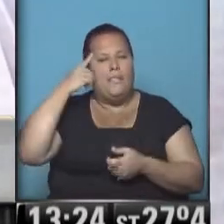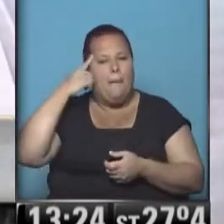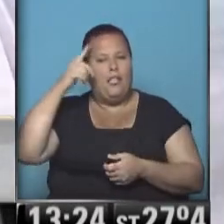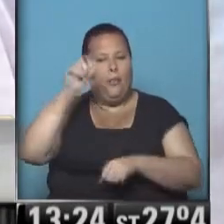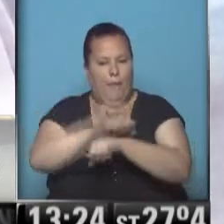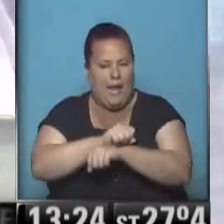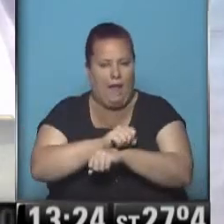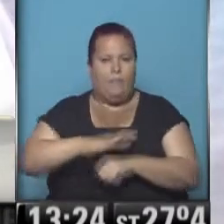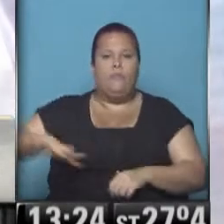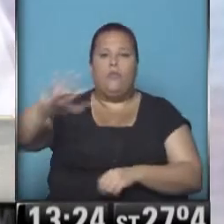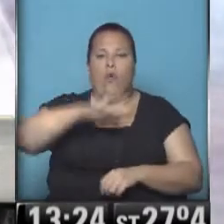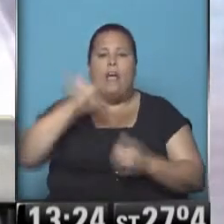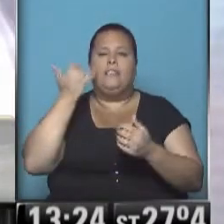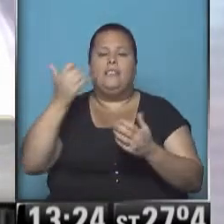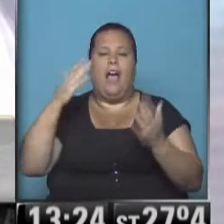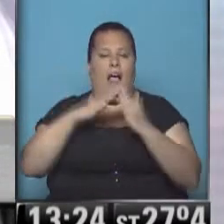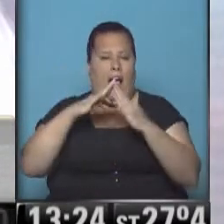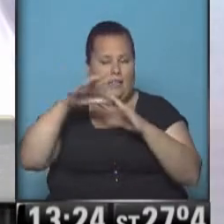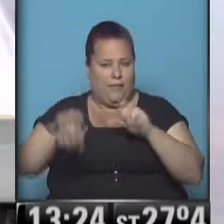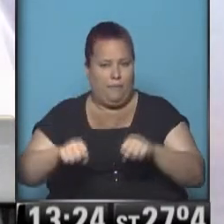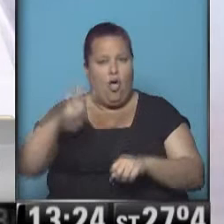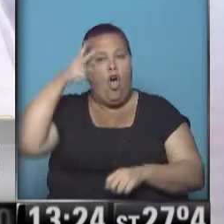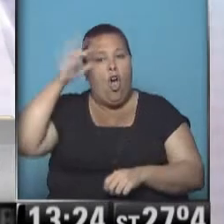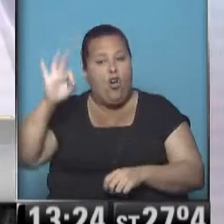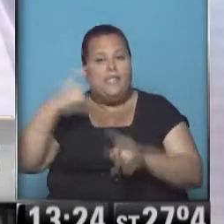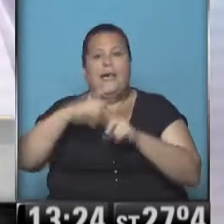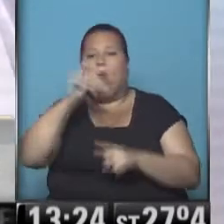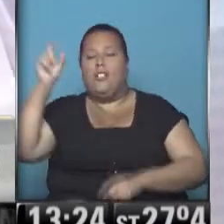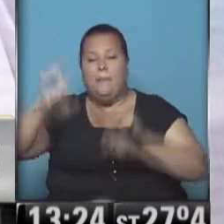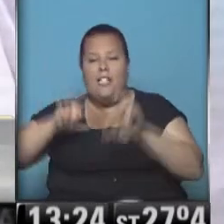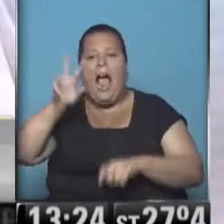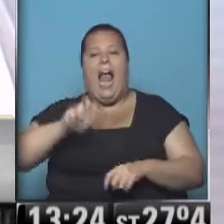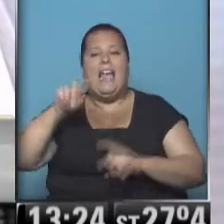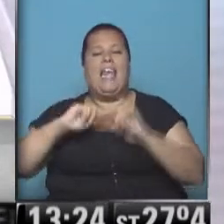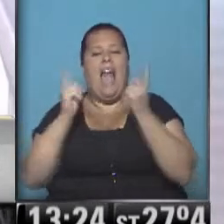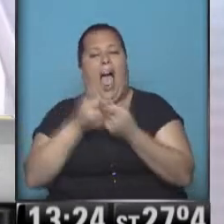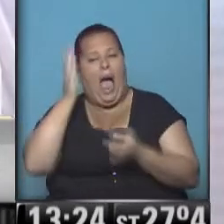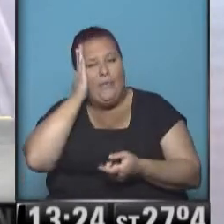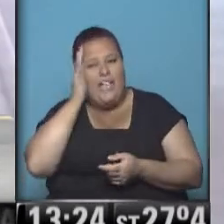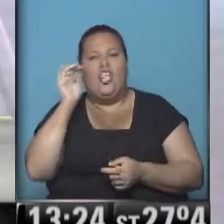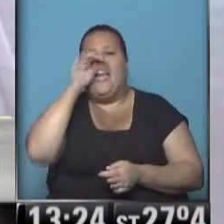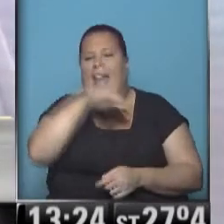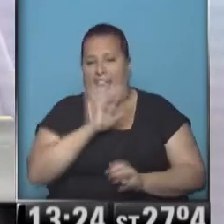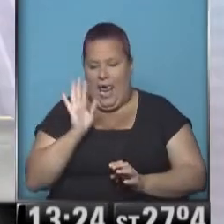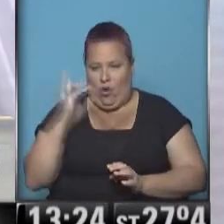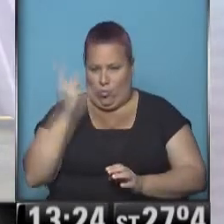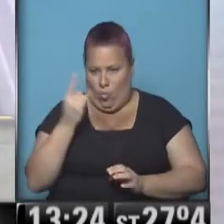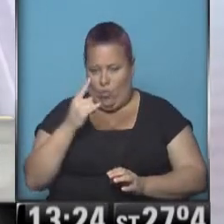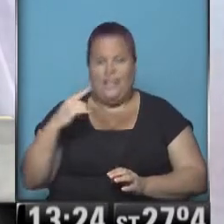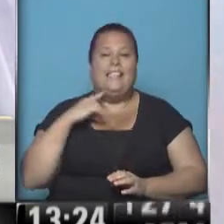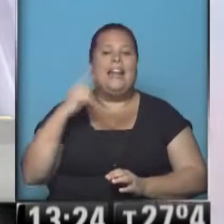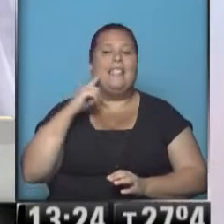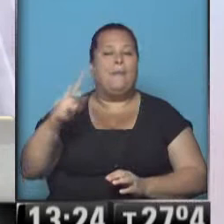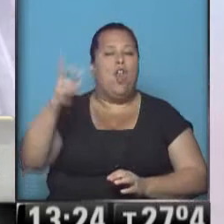22% de hogares hacinados. 80 de cada 100 personas alquilan cuartos en modo informal. De los 13